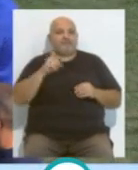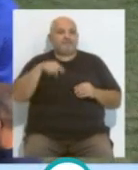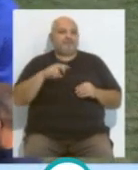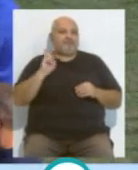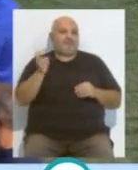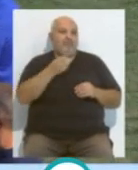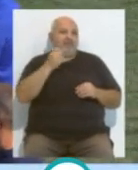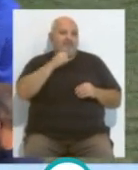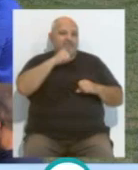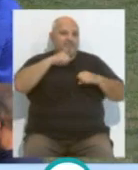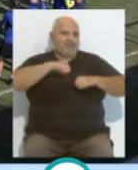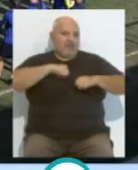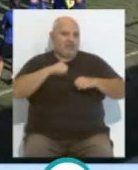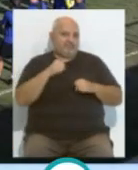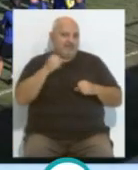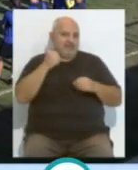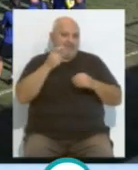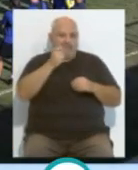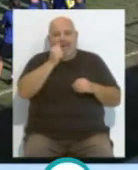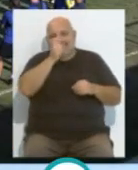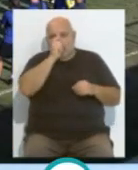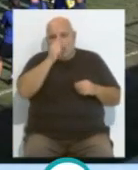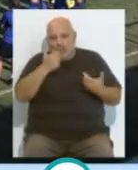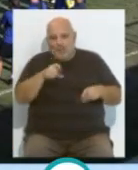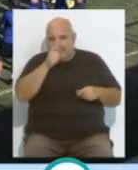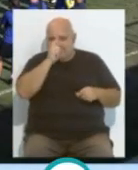estaban los veteranos. Por un lado,